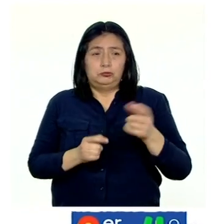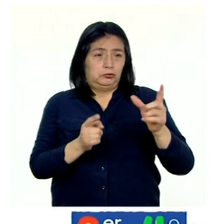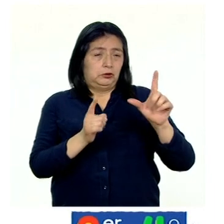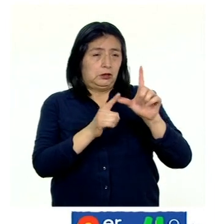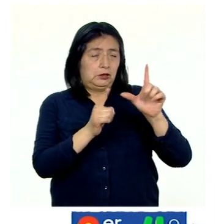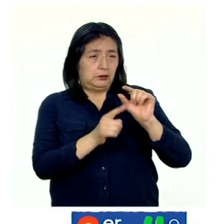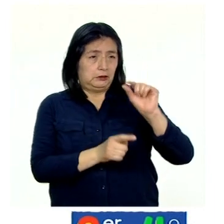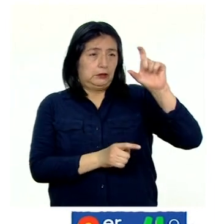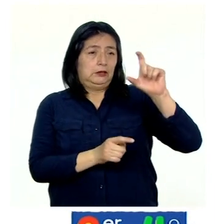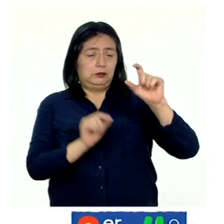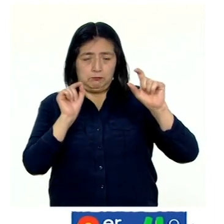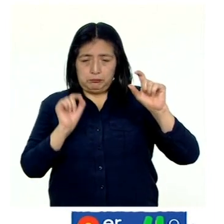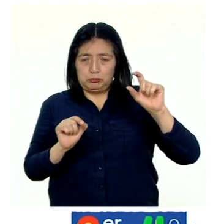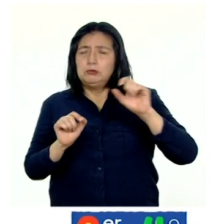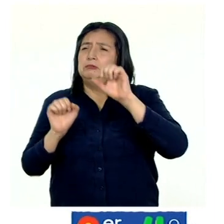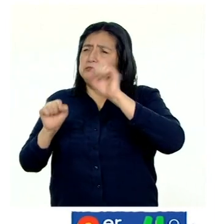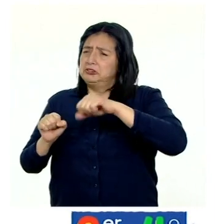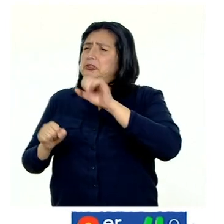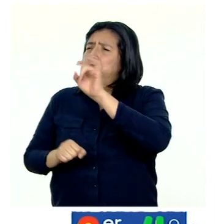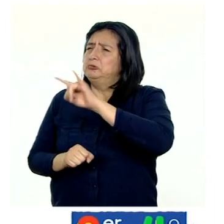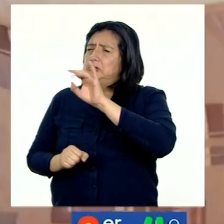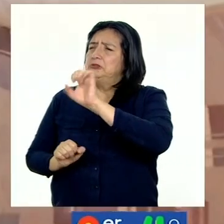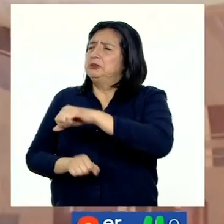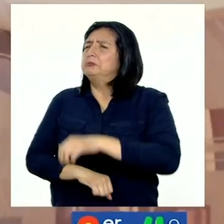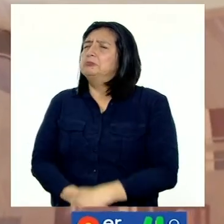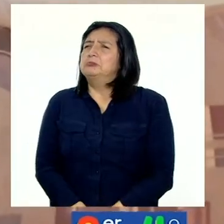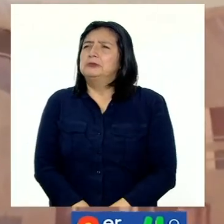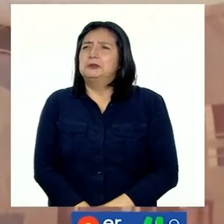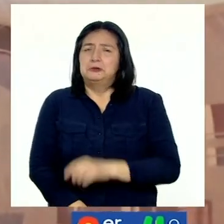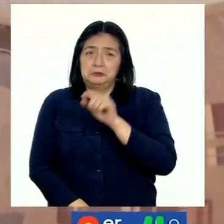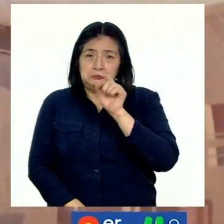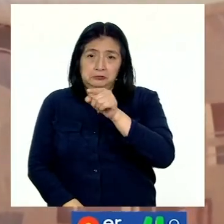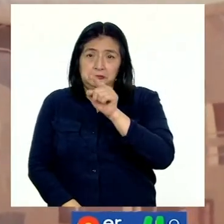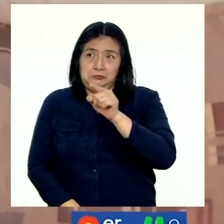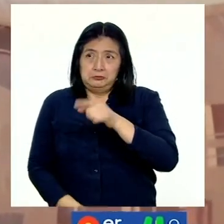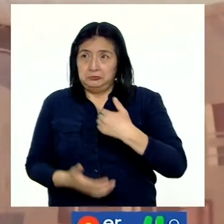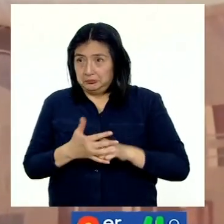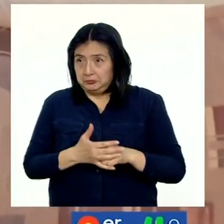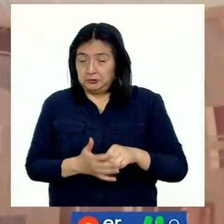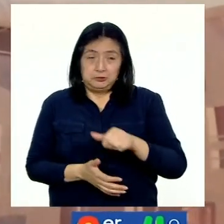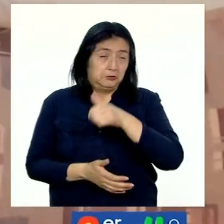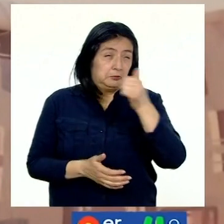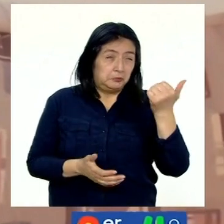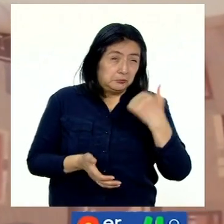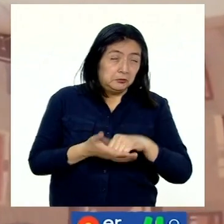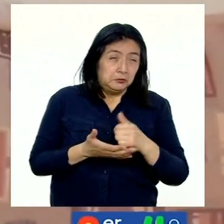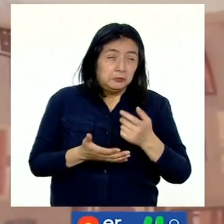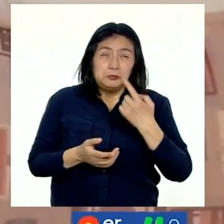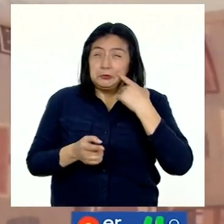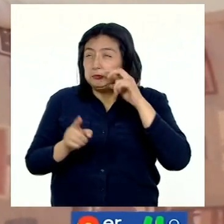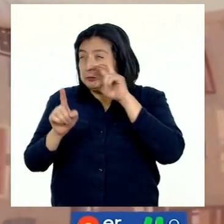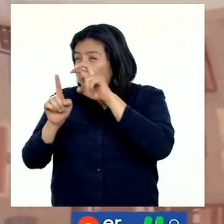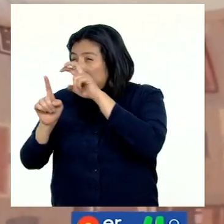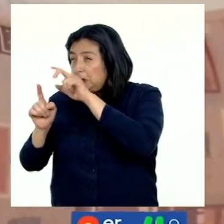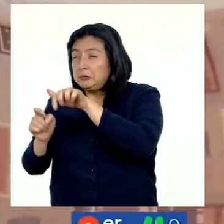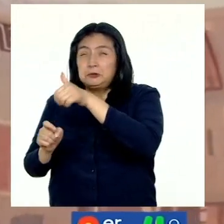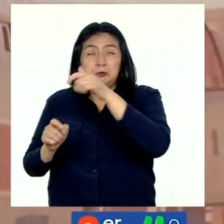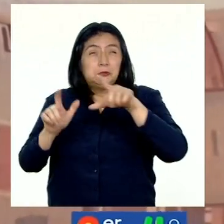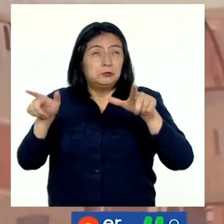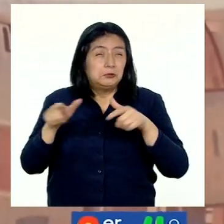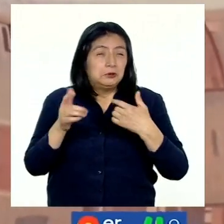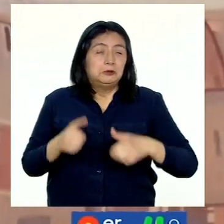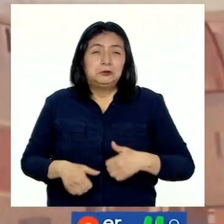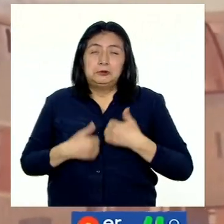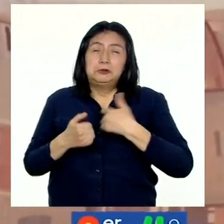mayúscula? Sí, lo usé en mi texto. ¿Ustedes reconocen otras señas en los lugares donde viven? Los